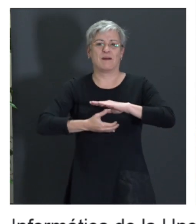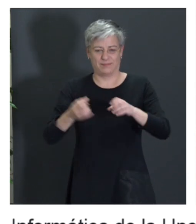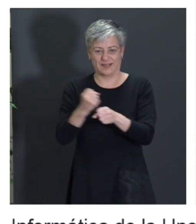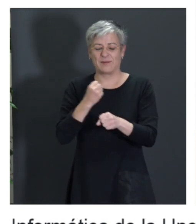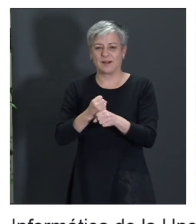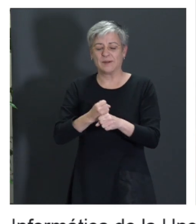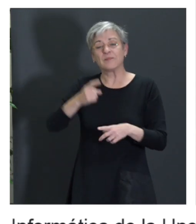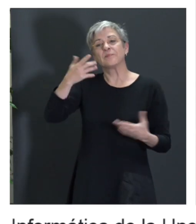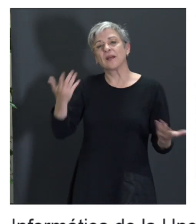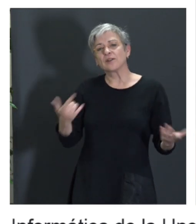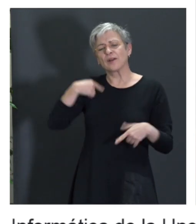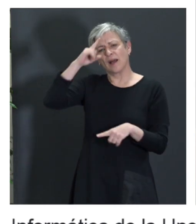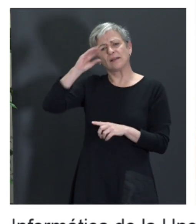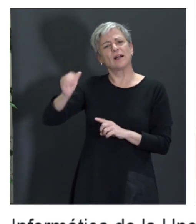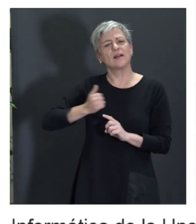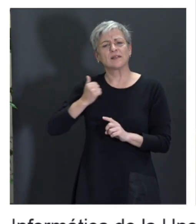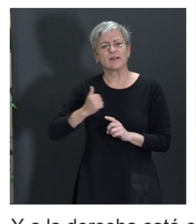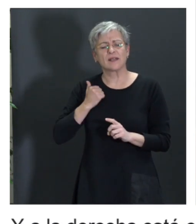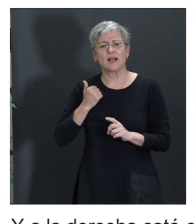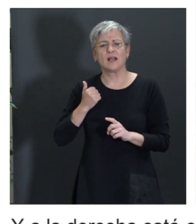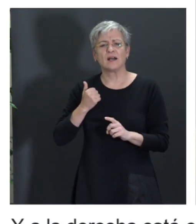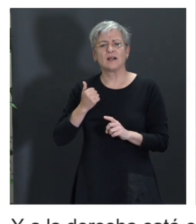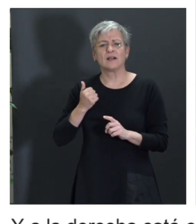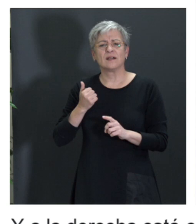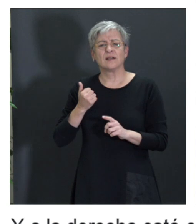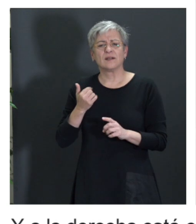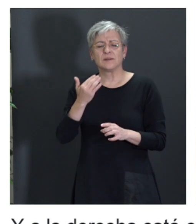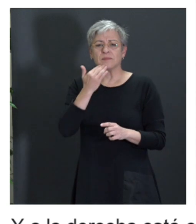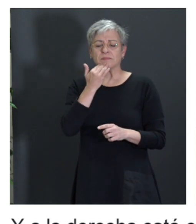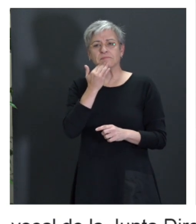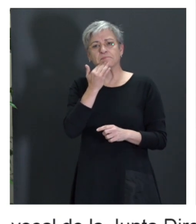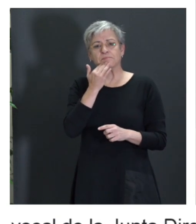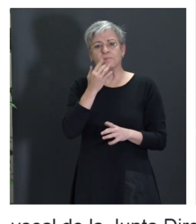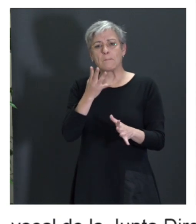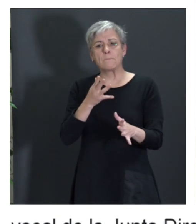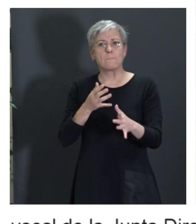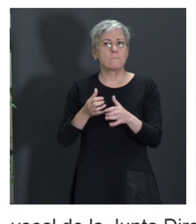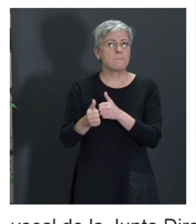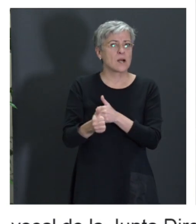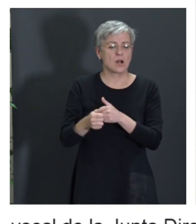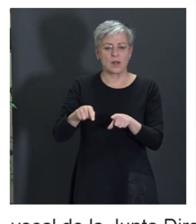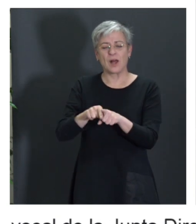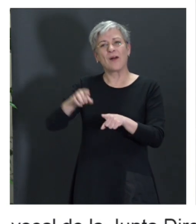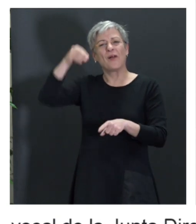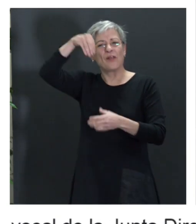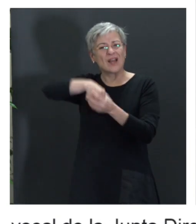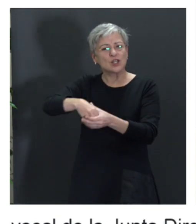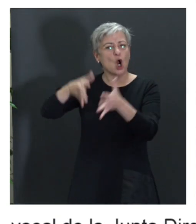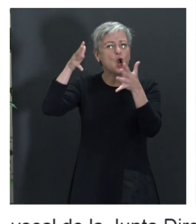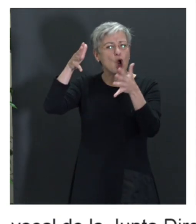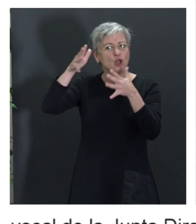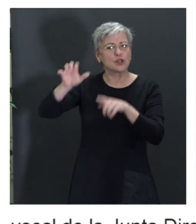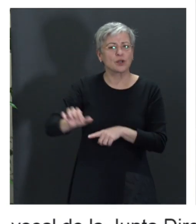La inteligencia artificial es una prioridad que incluso tiene mucho peso en el Consejo de Europa. Ahora,